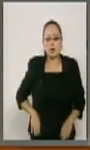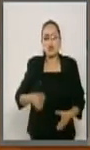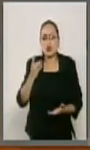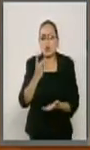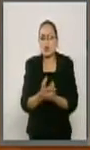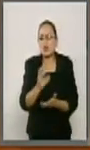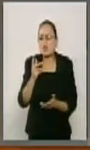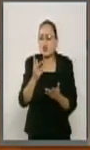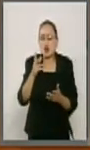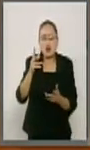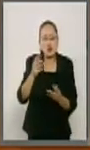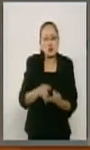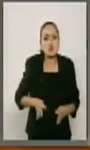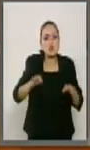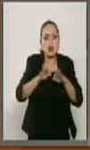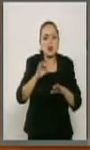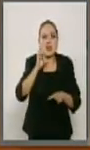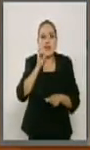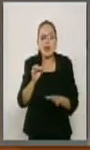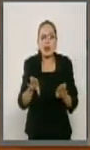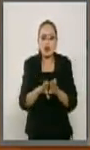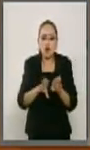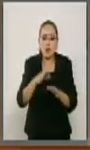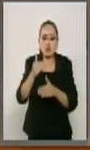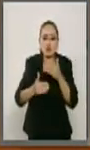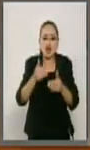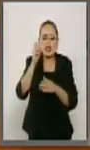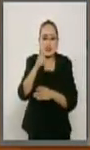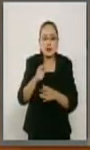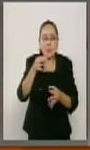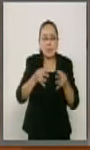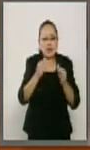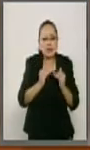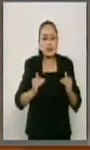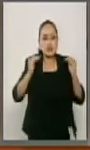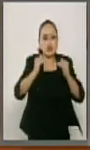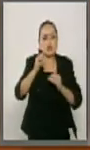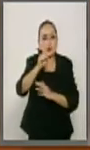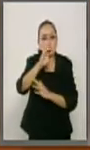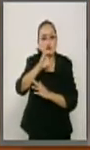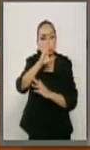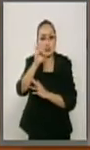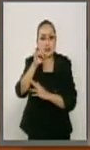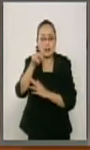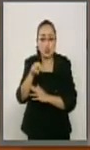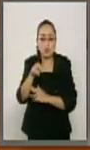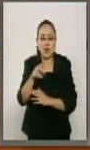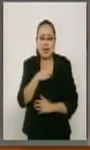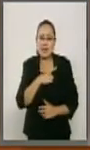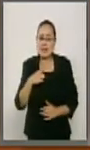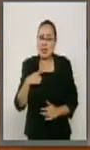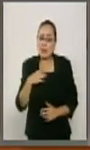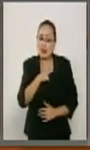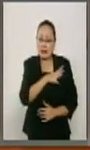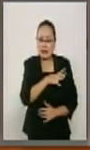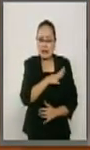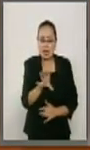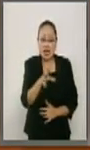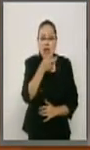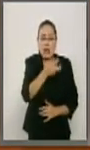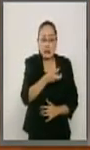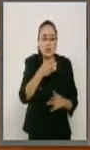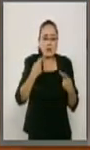trascendencia de su actuación tiene entre la sociedad. Debemos prescindir de esta clase de